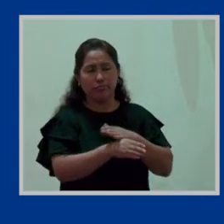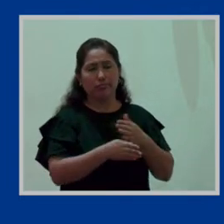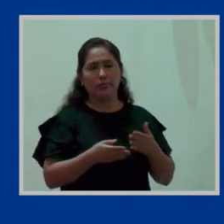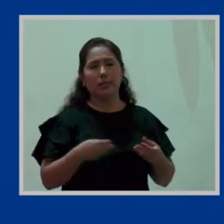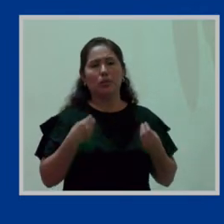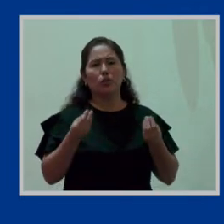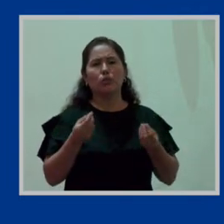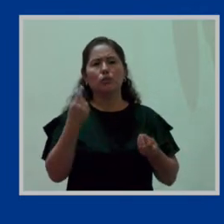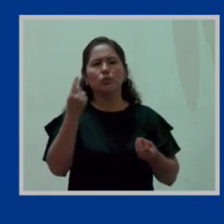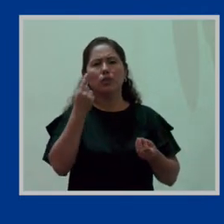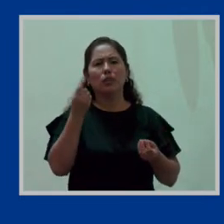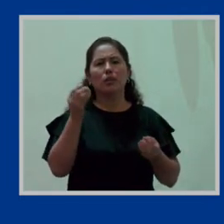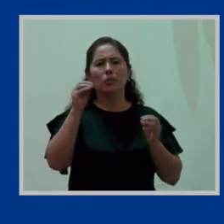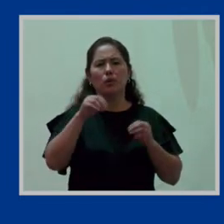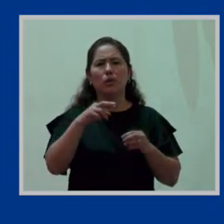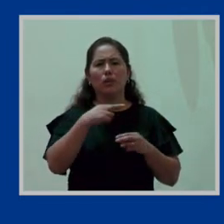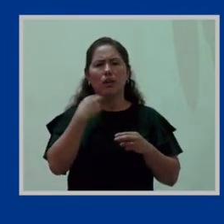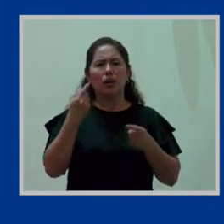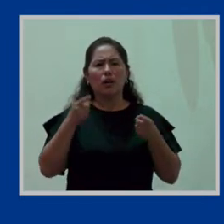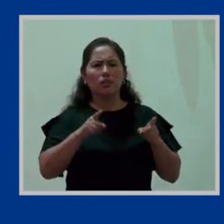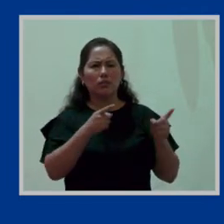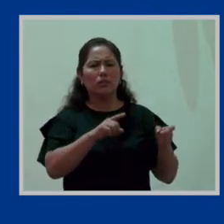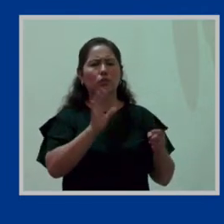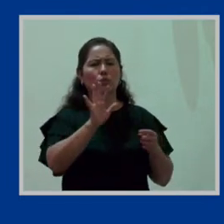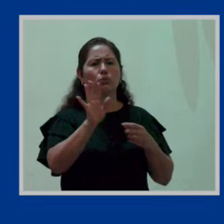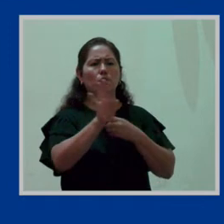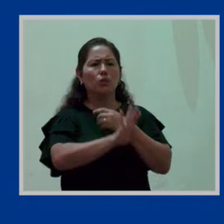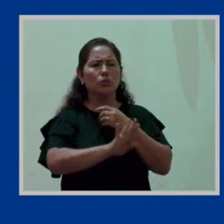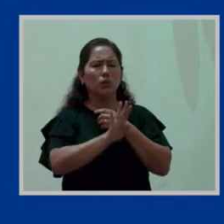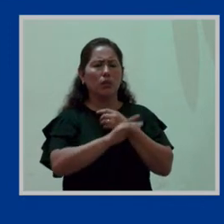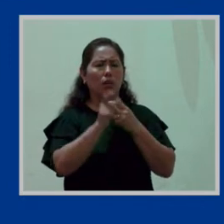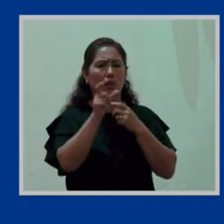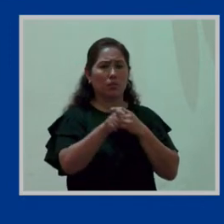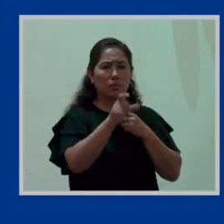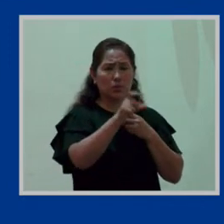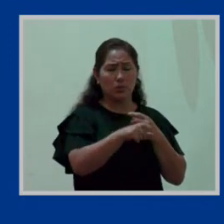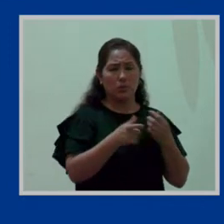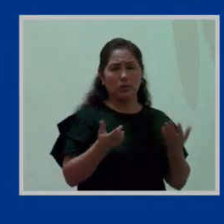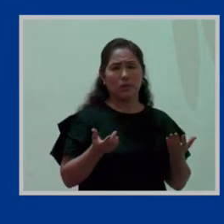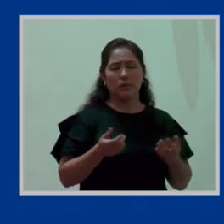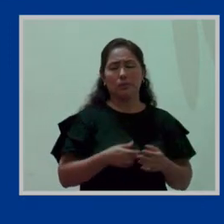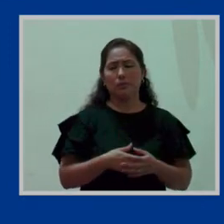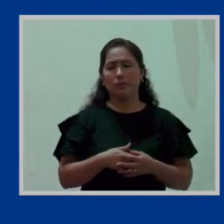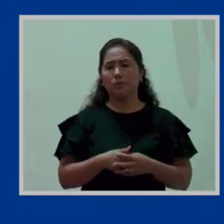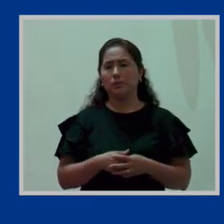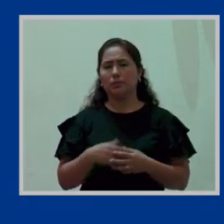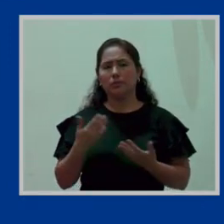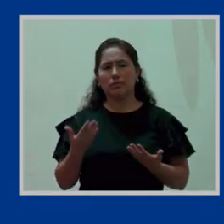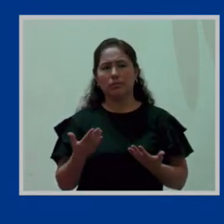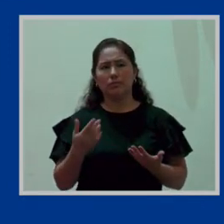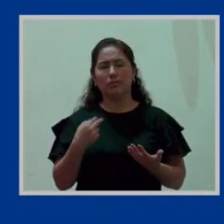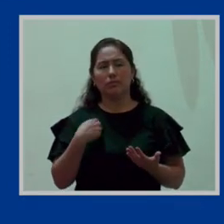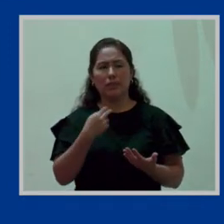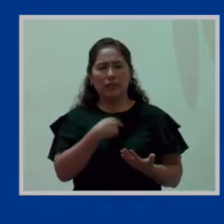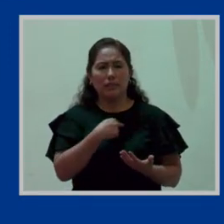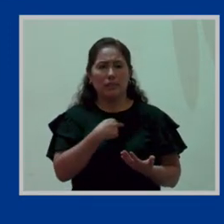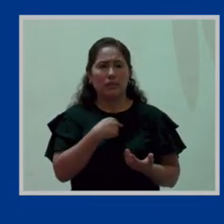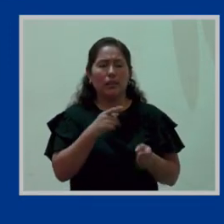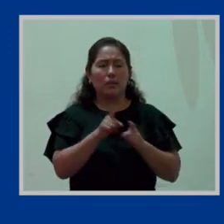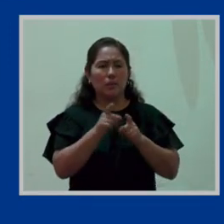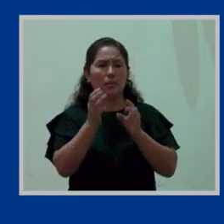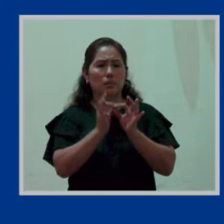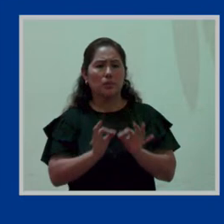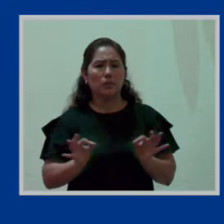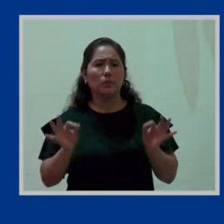No solamente que no pongan en riesgo la seguridad de las personas. Eso lo damos por descartado. Está bien ubicado, pero es